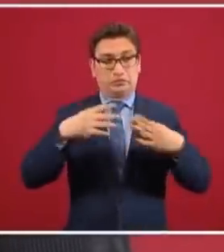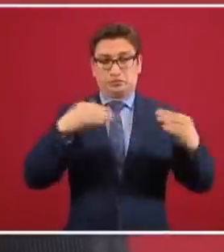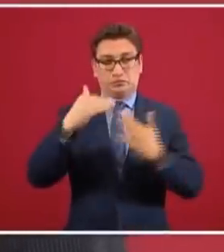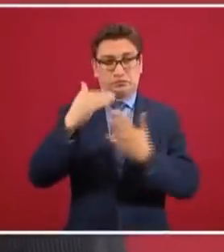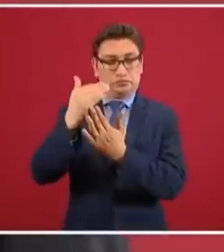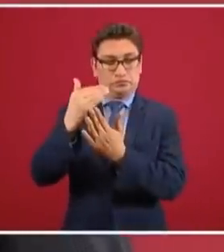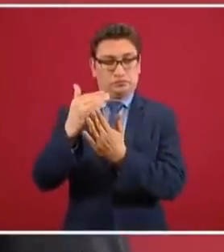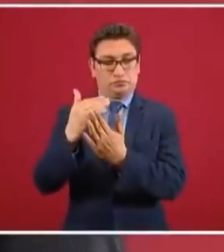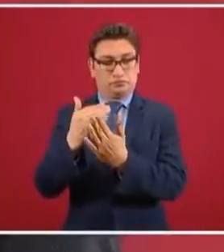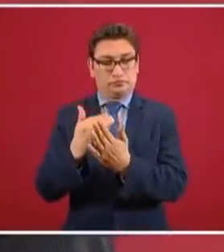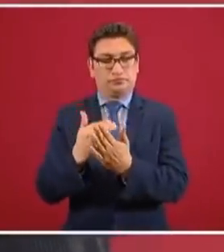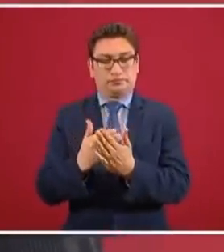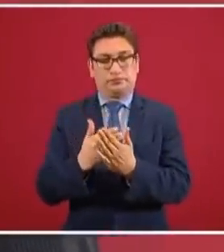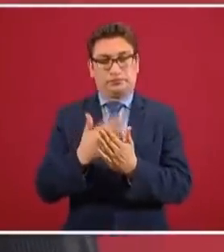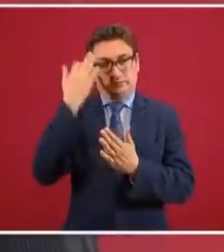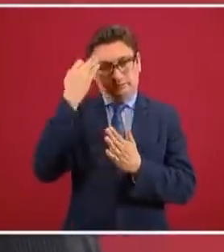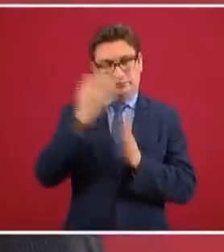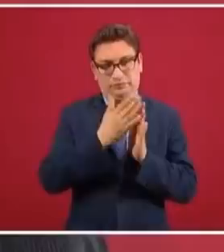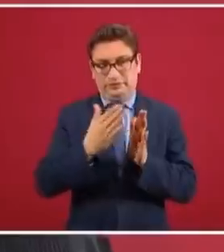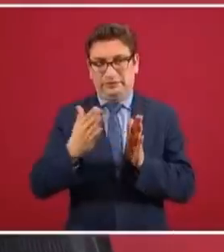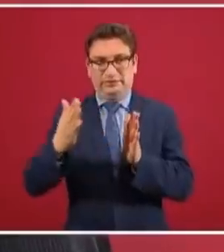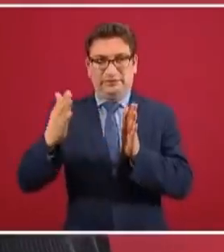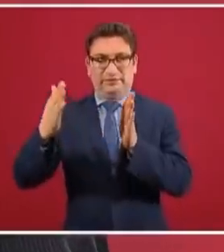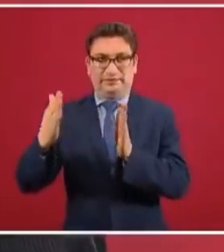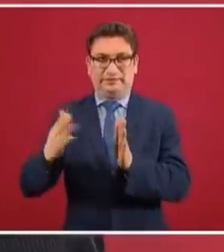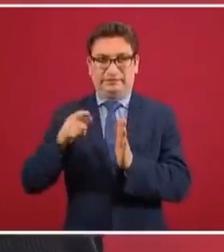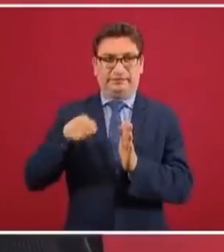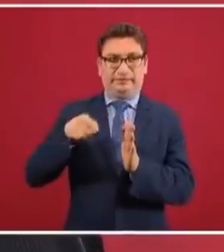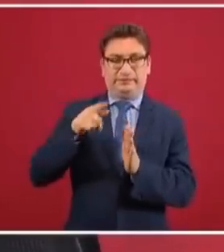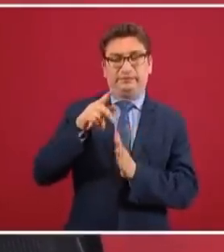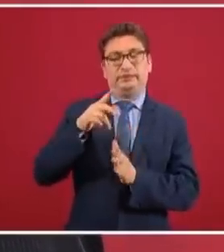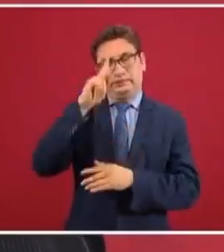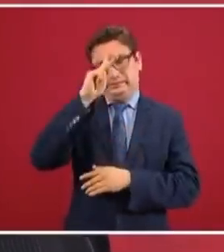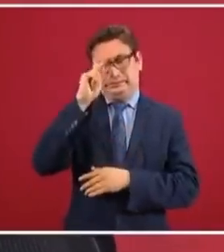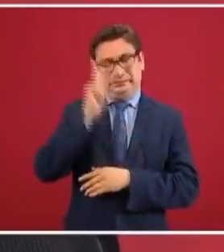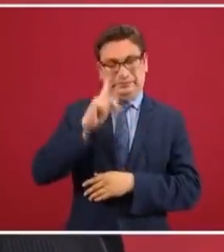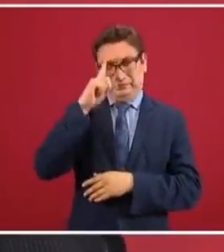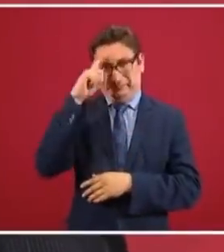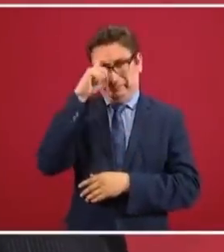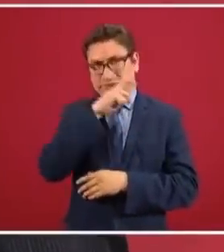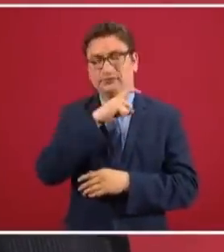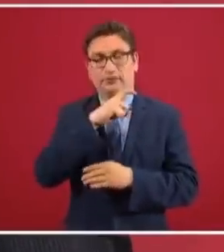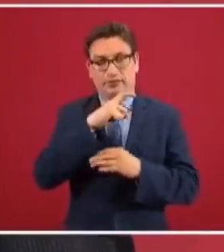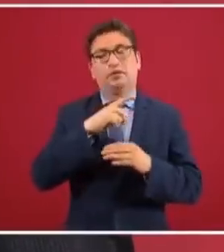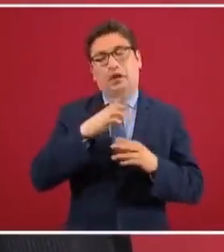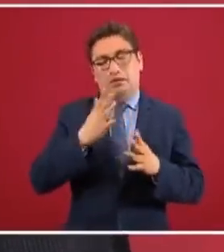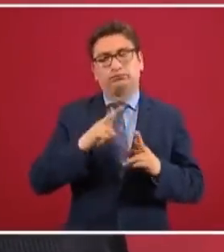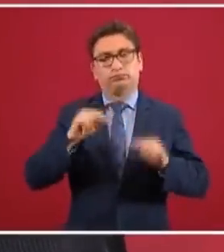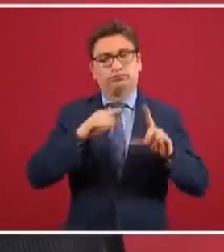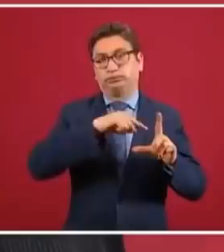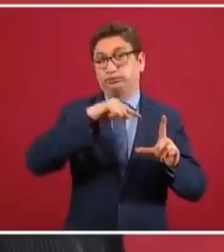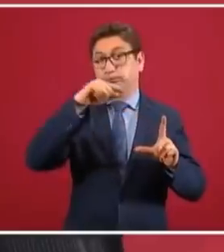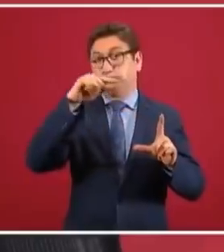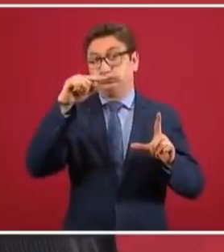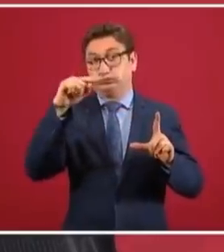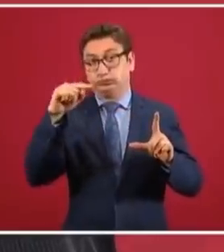baje la fase más difícil, que se pueda asistir